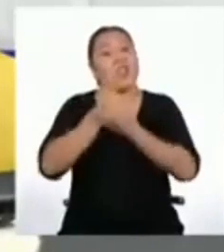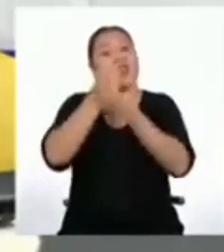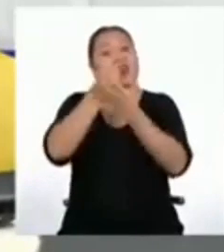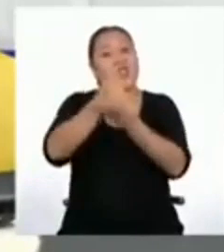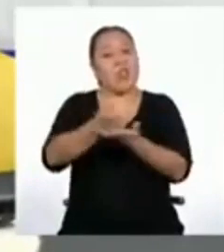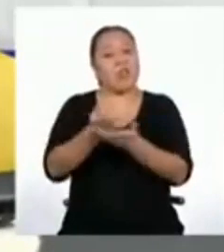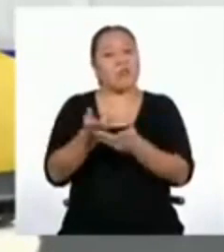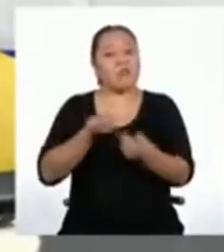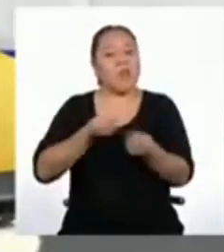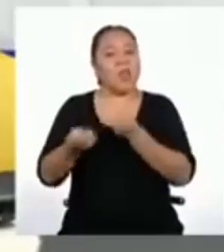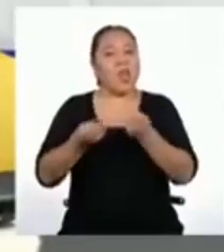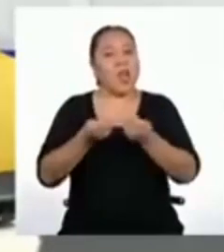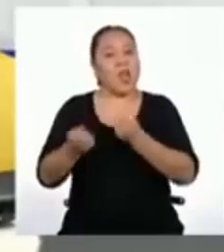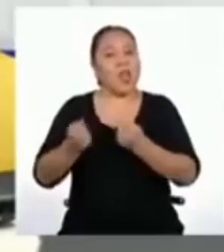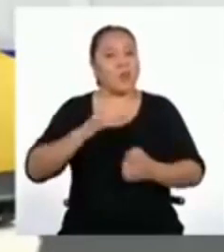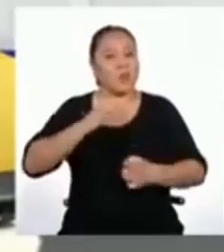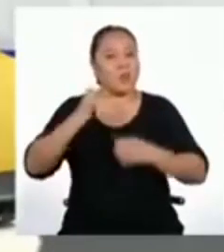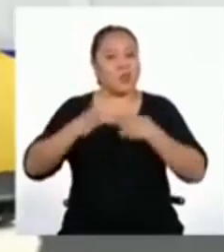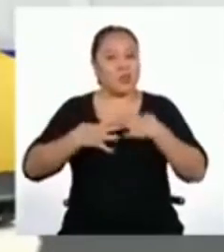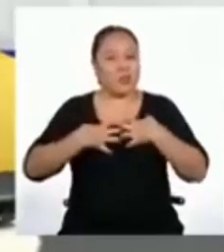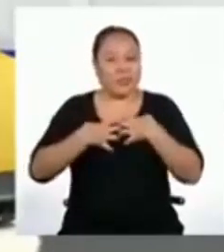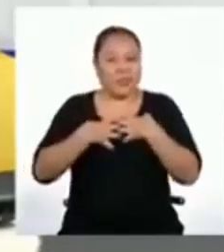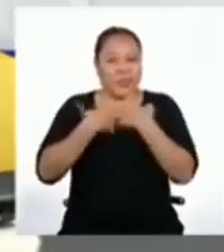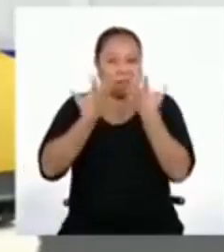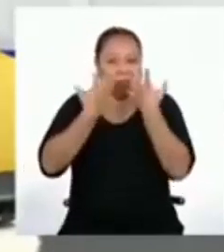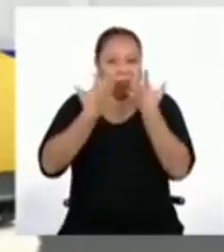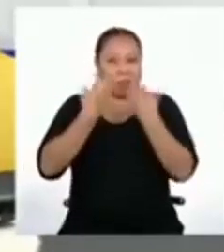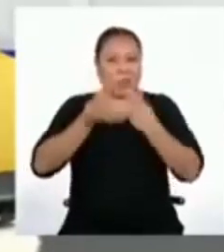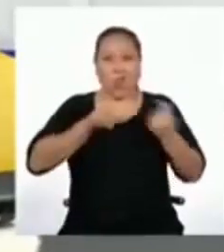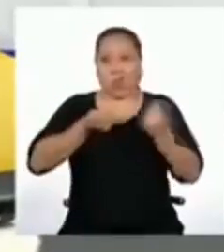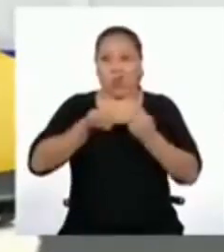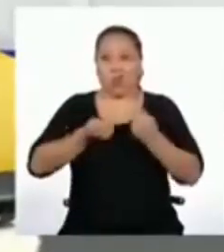a manejar emociones como la ira.